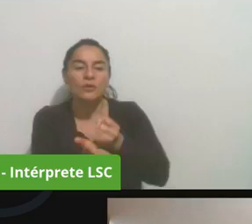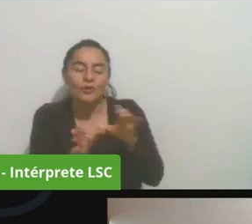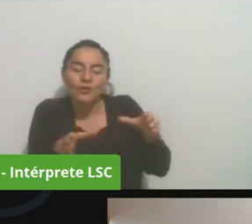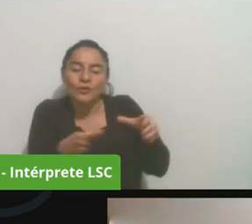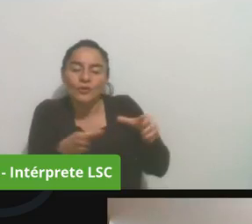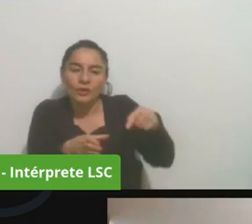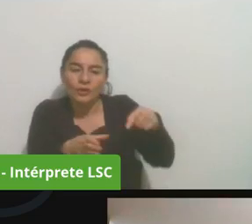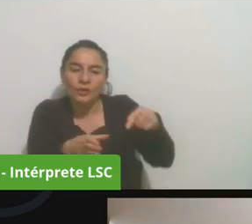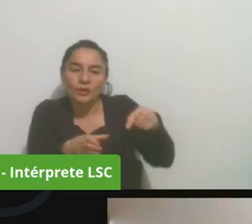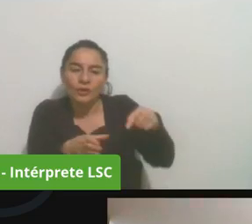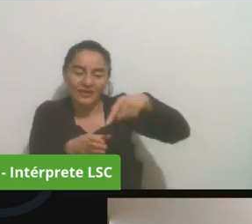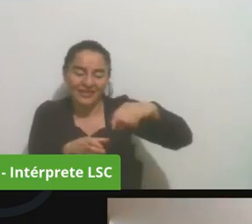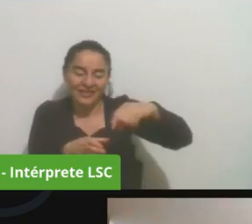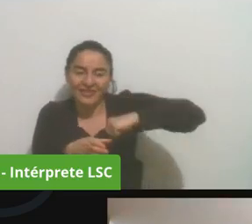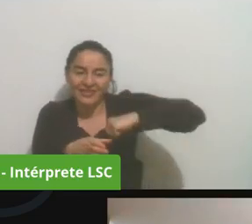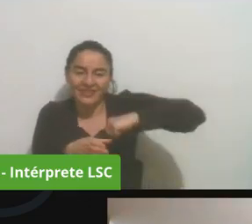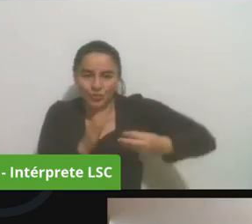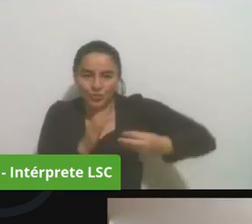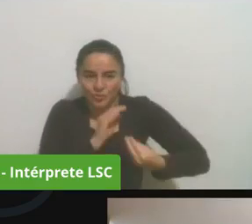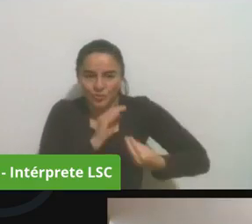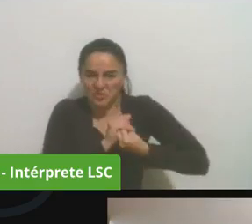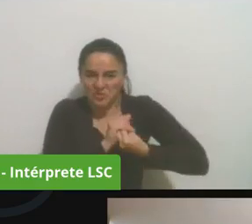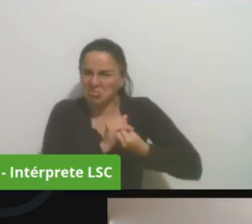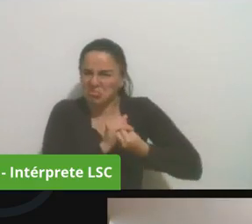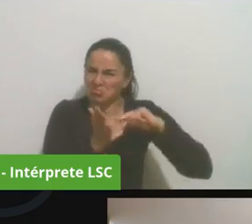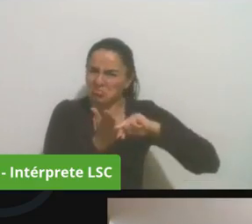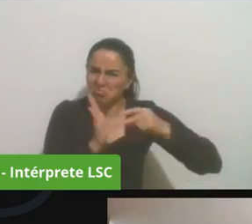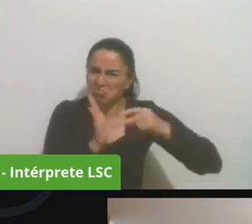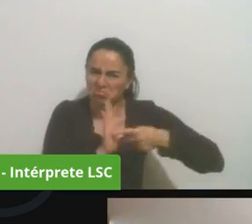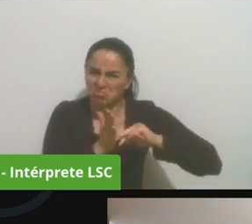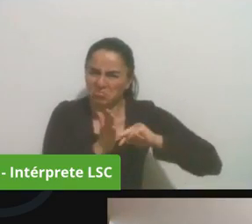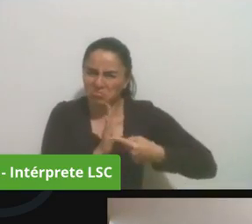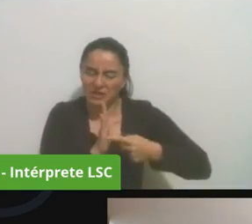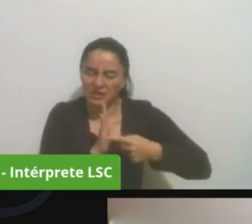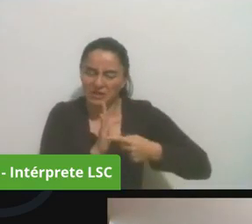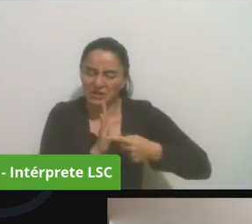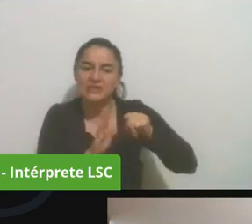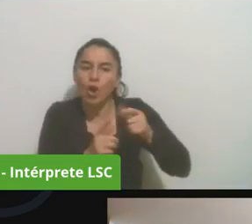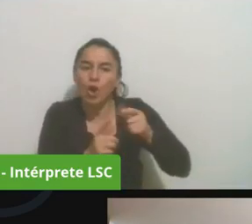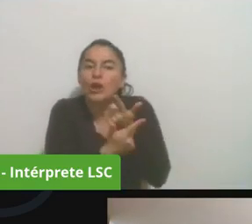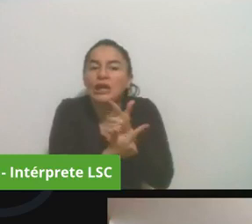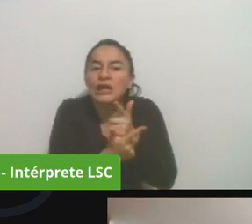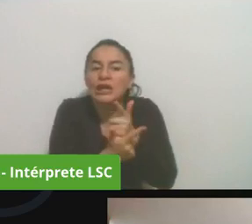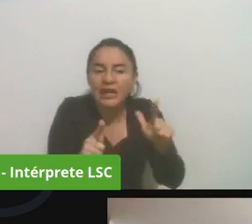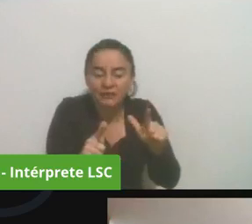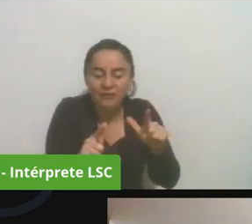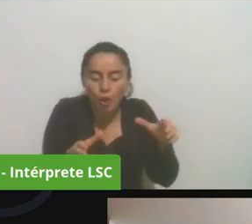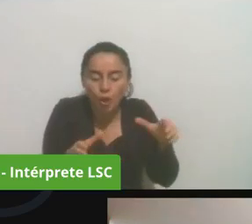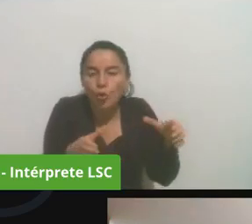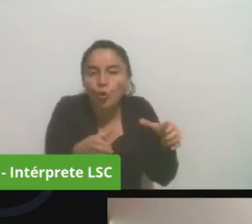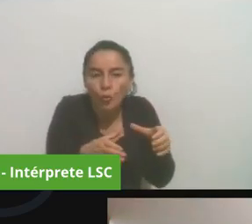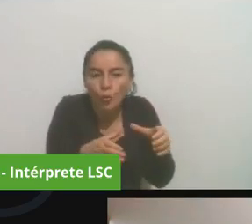decir son mecanismos de libre asociación que tiene la ciudadanía el estado